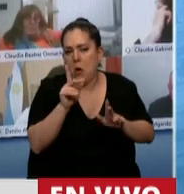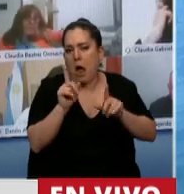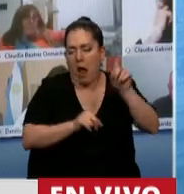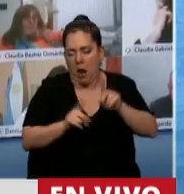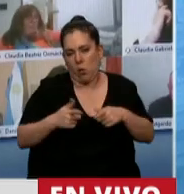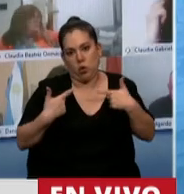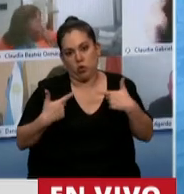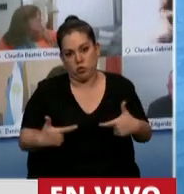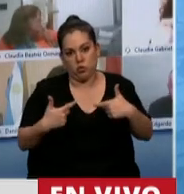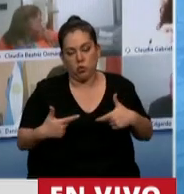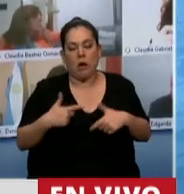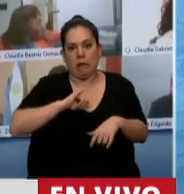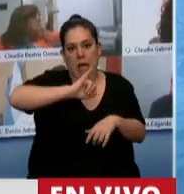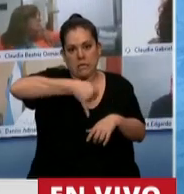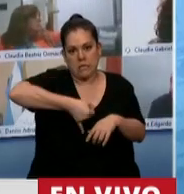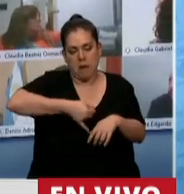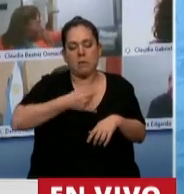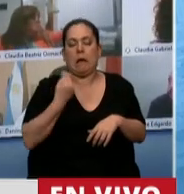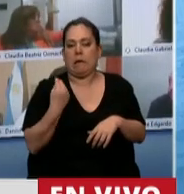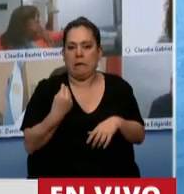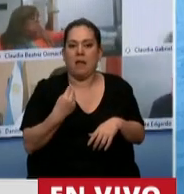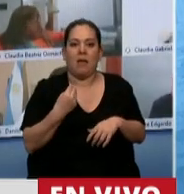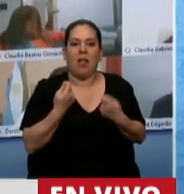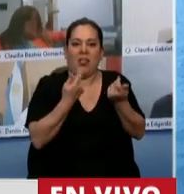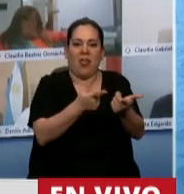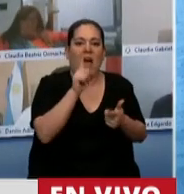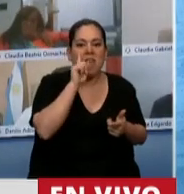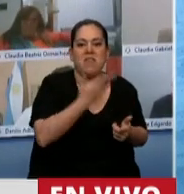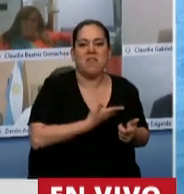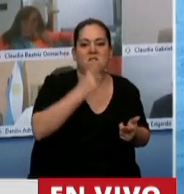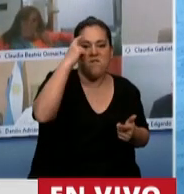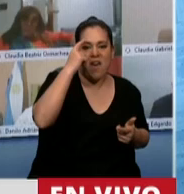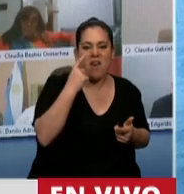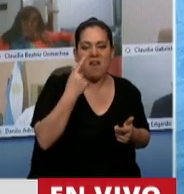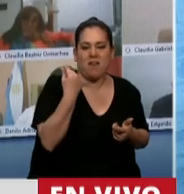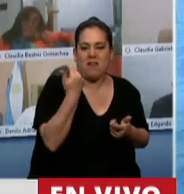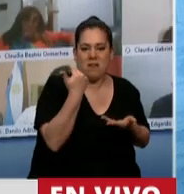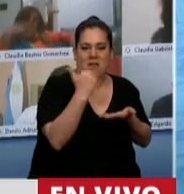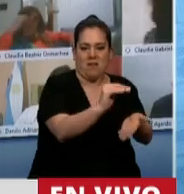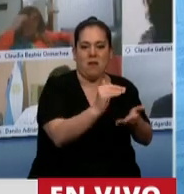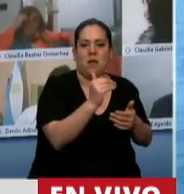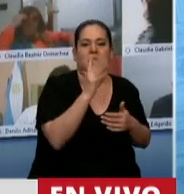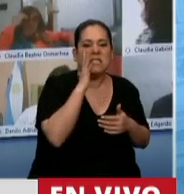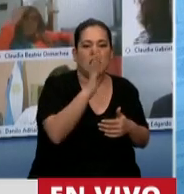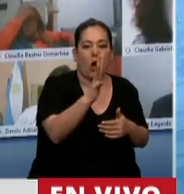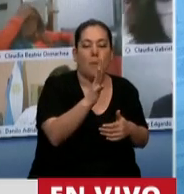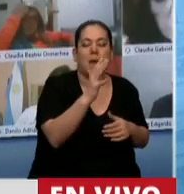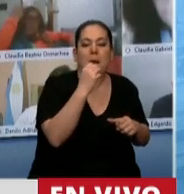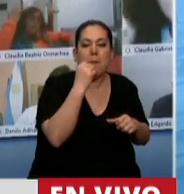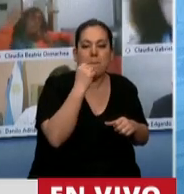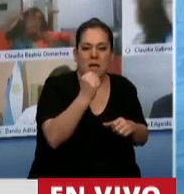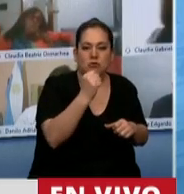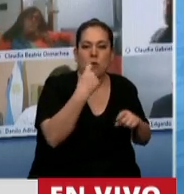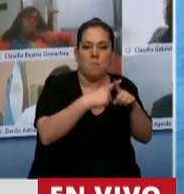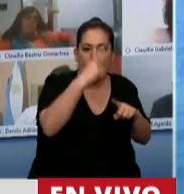suerte de que los aceptaran, el IFE, que en realidad fueron 5.000 pesos por mes por familia, y